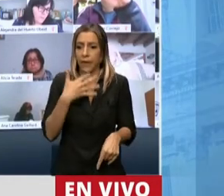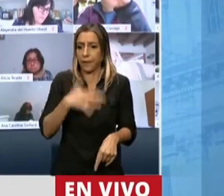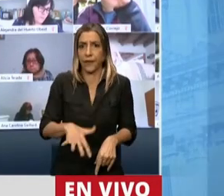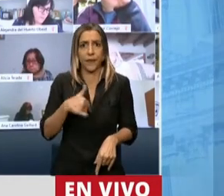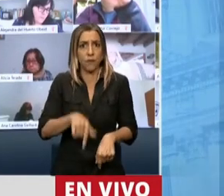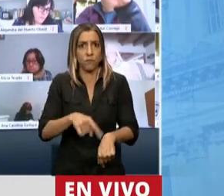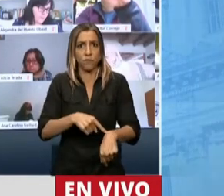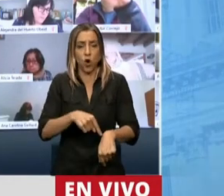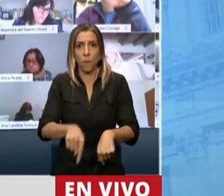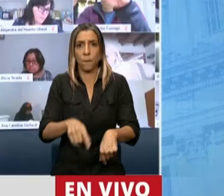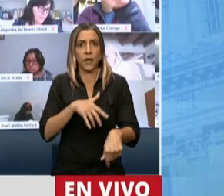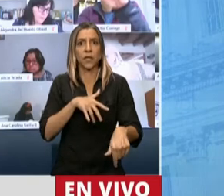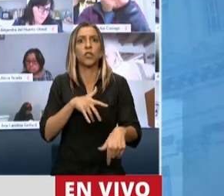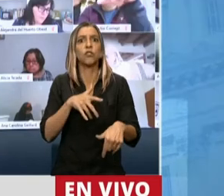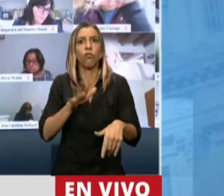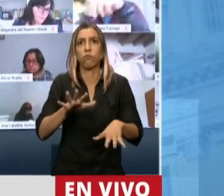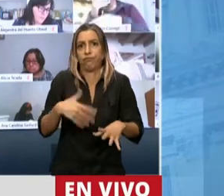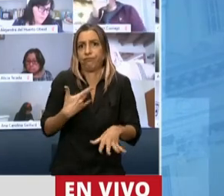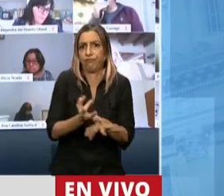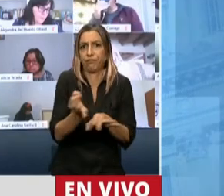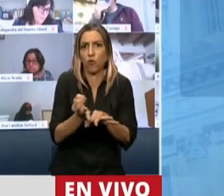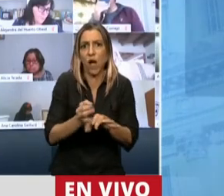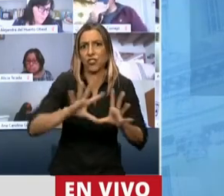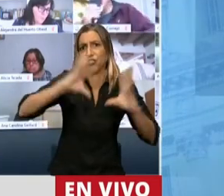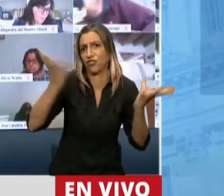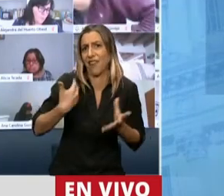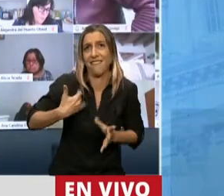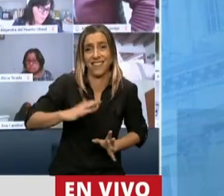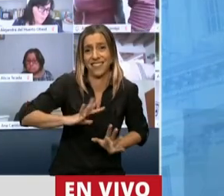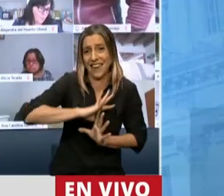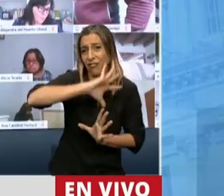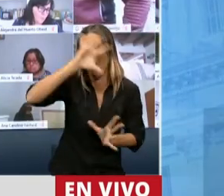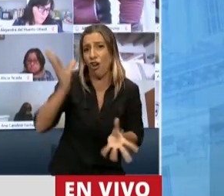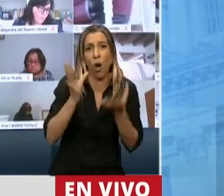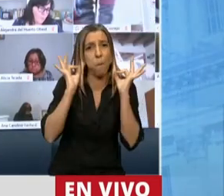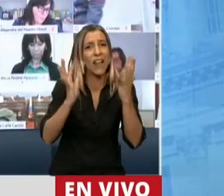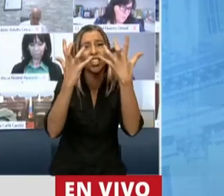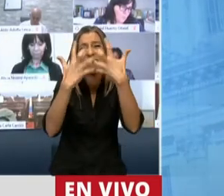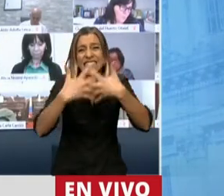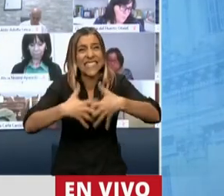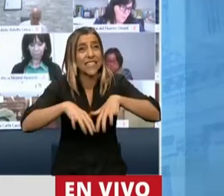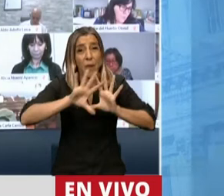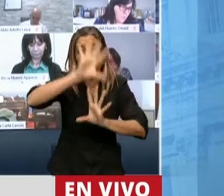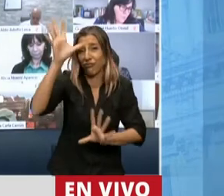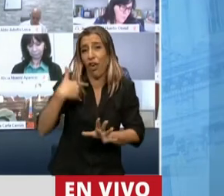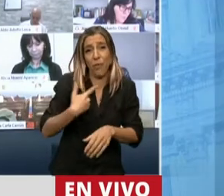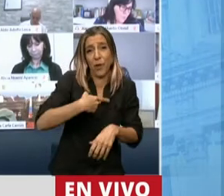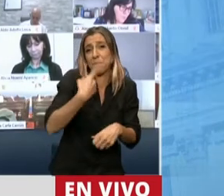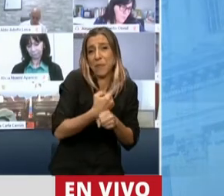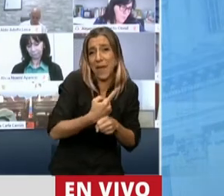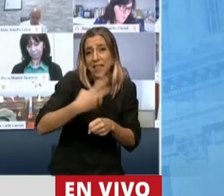el sistema educativo nacional de punta a punta en la Argentina y en cada uno de sus niveles,